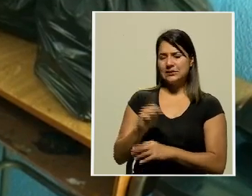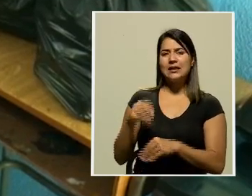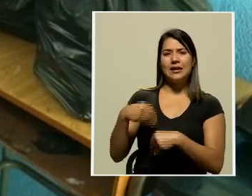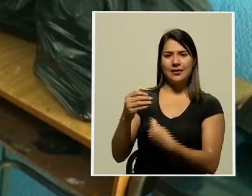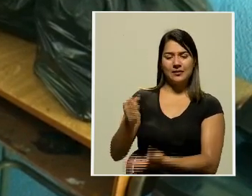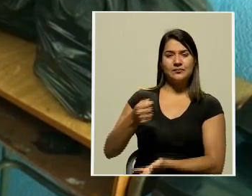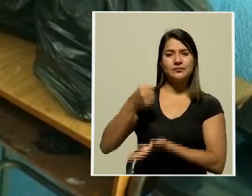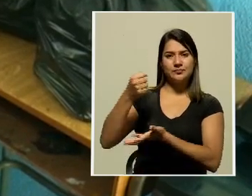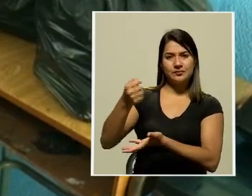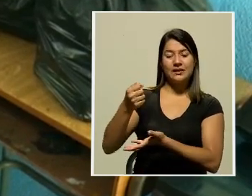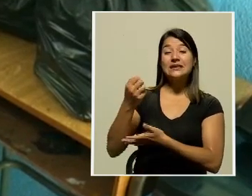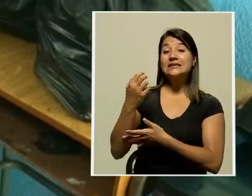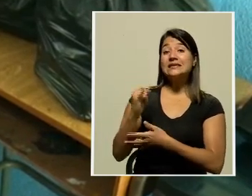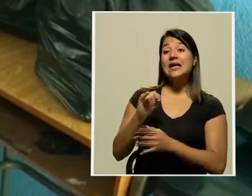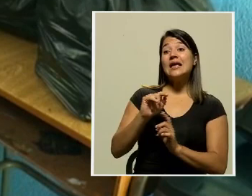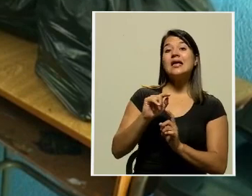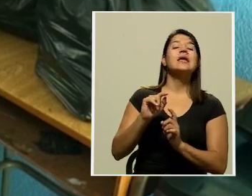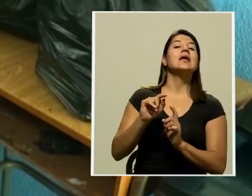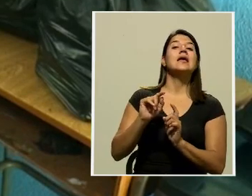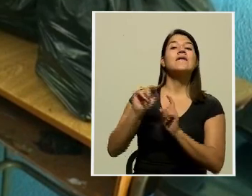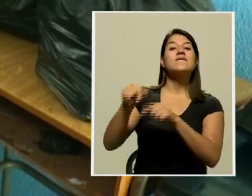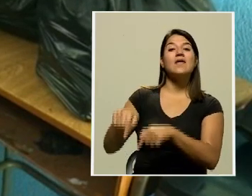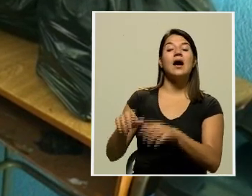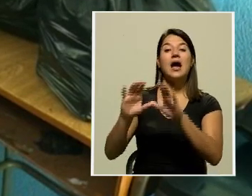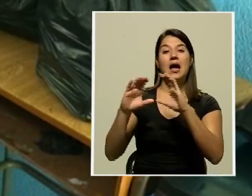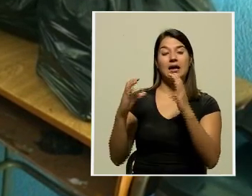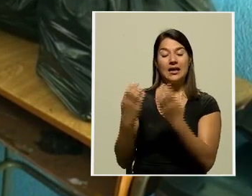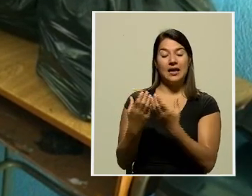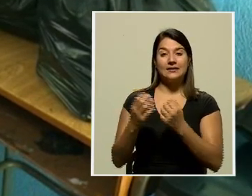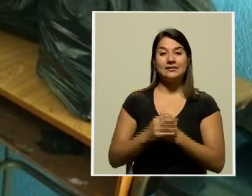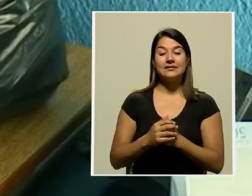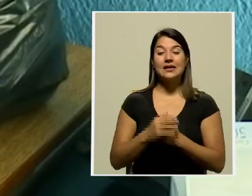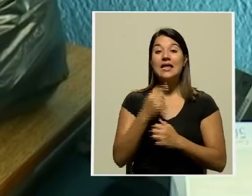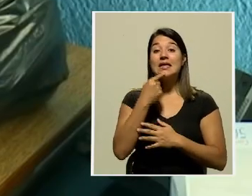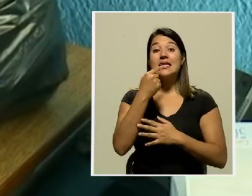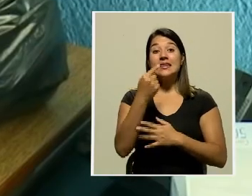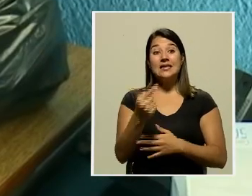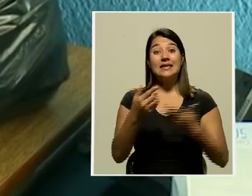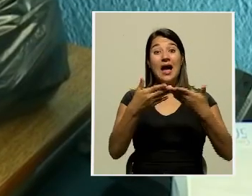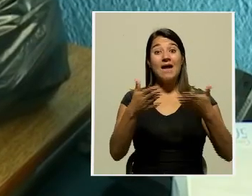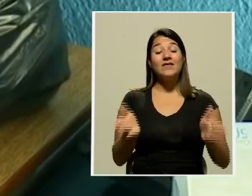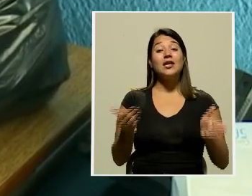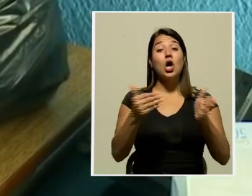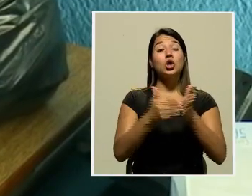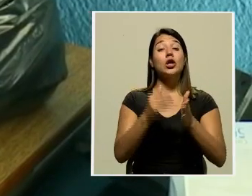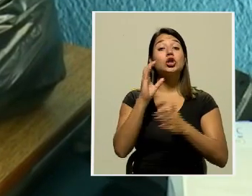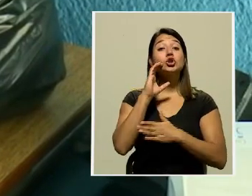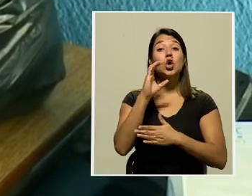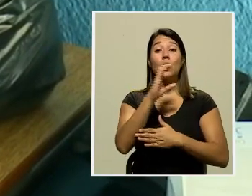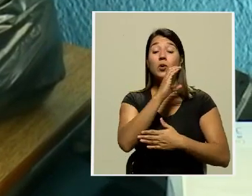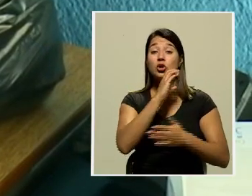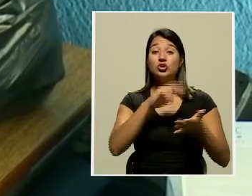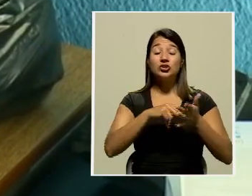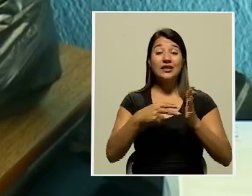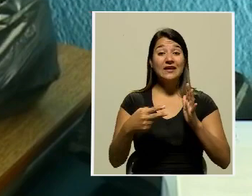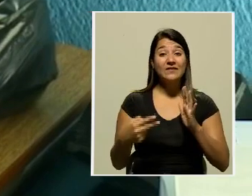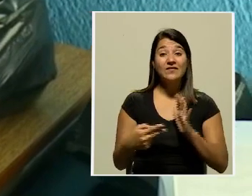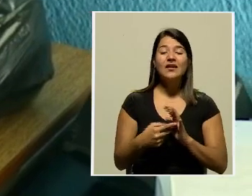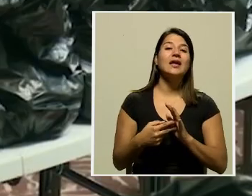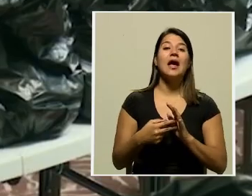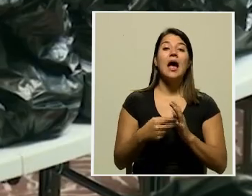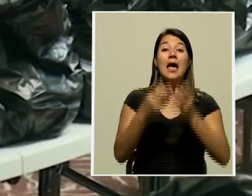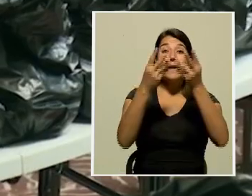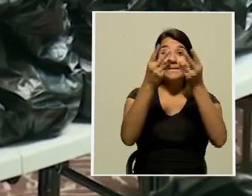presenciales. En el mismo correo, Sánchez hizo la salvedad de que reabrir los comedores escolares implicaría dividir el